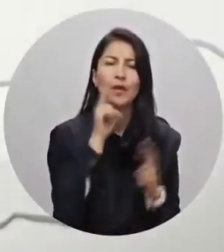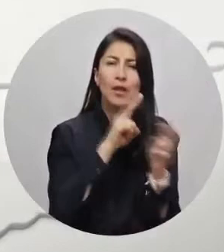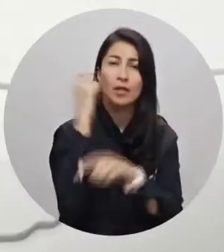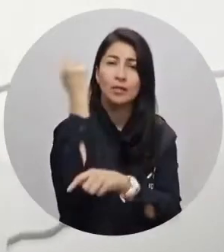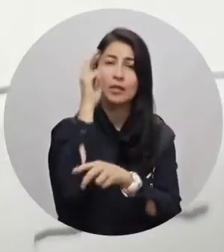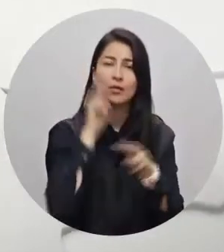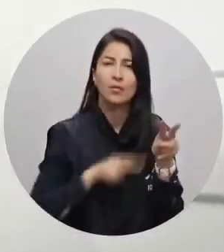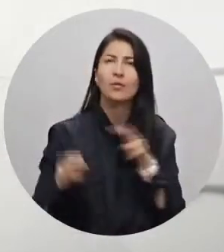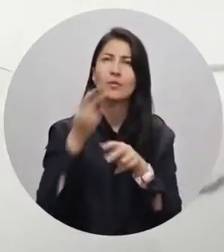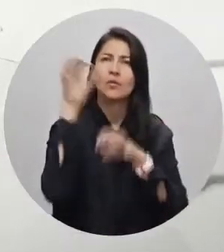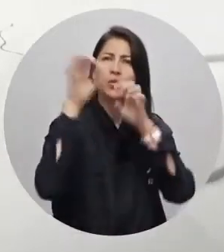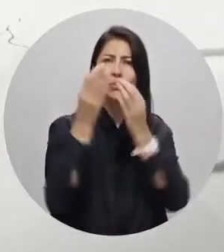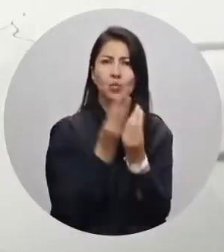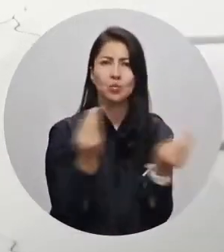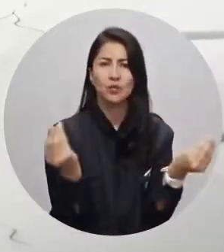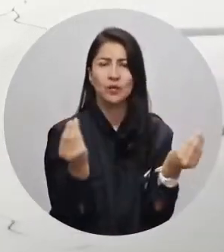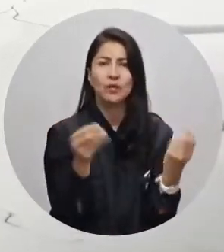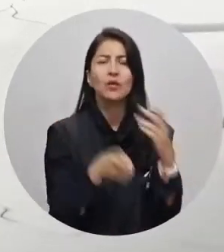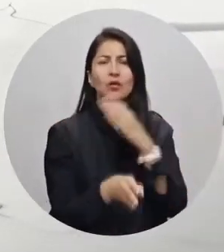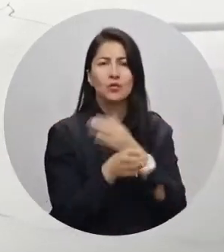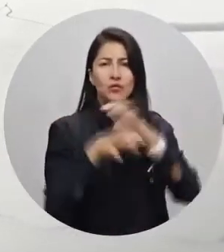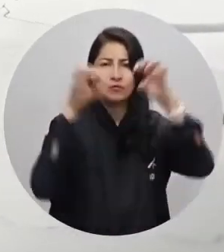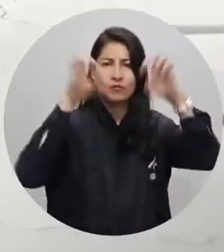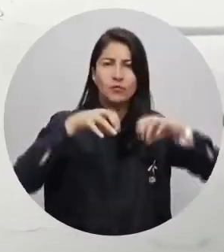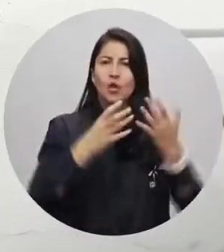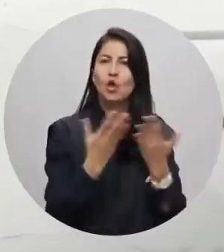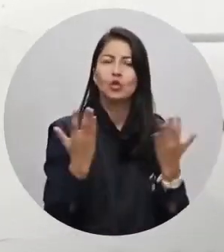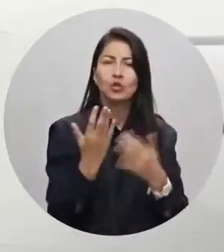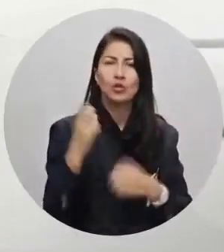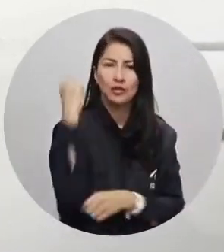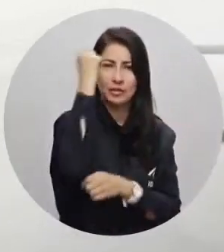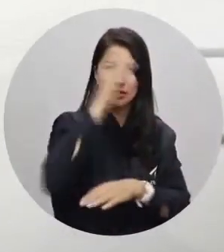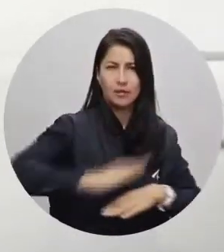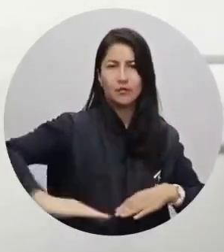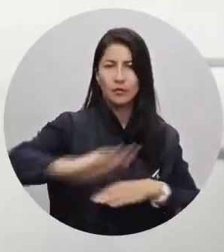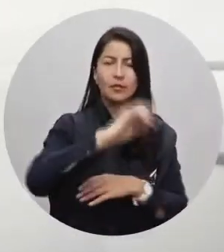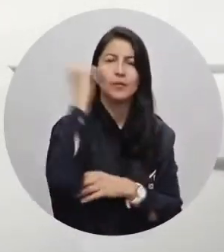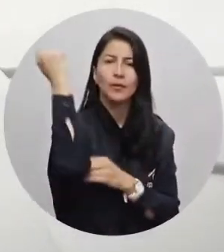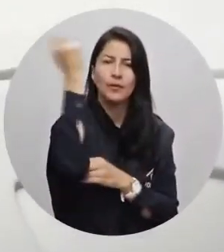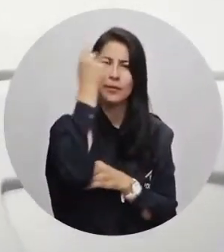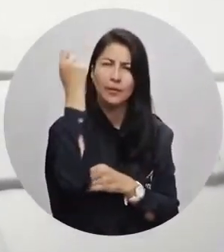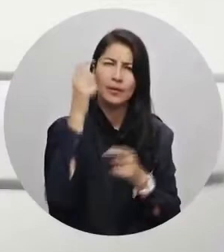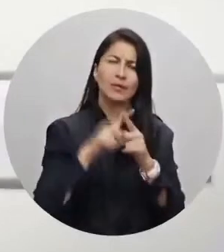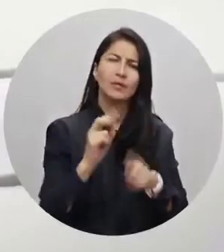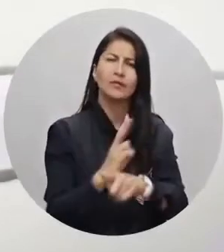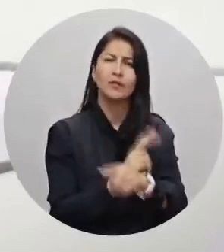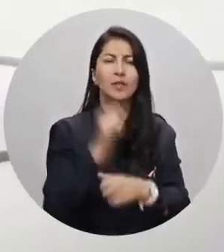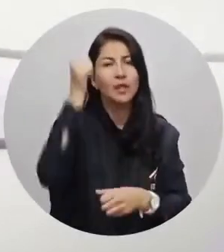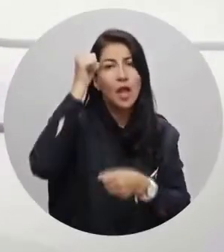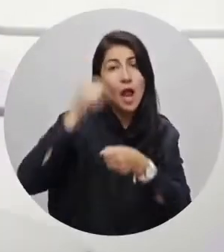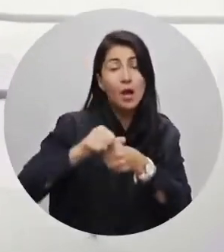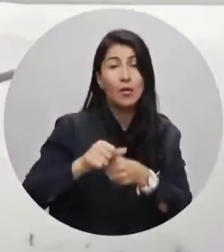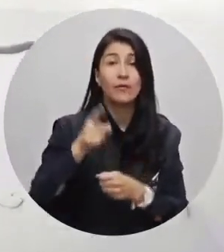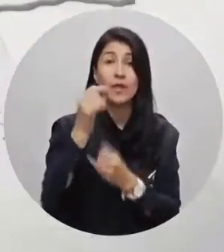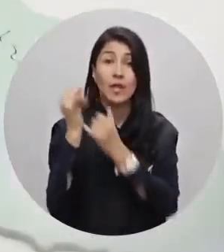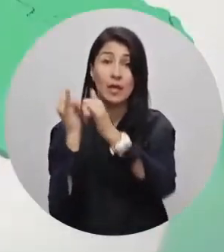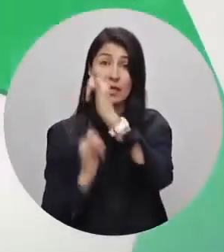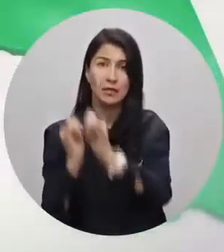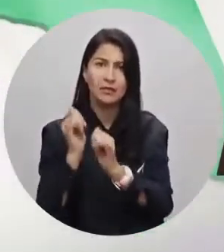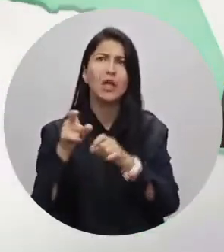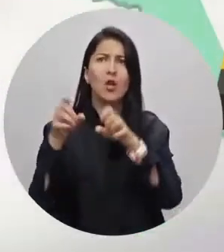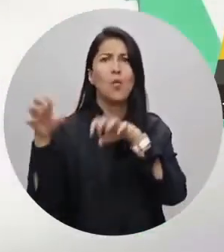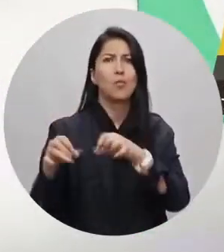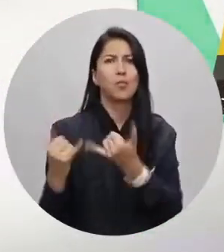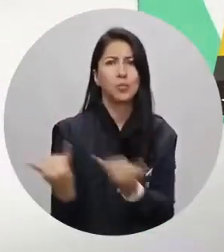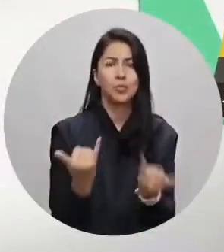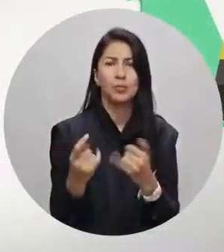Los llanos colombianos continúan con lluvias suaves. Siguen las precipitaciones en el pie de Monte Llanero, Meta, Pichada y Arauca. En Casanare